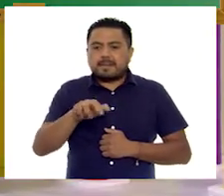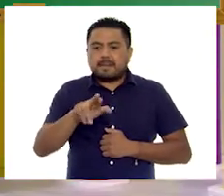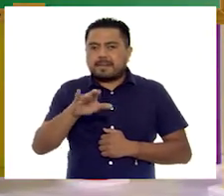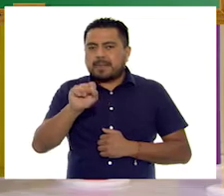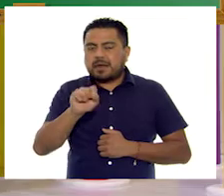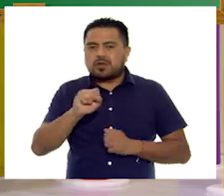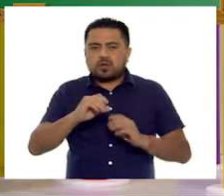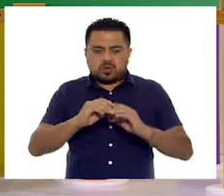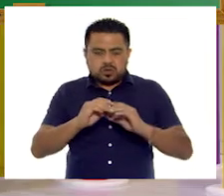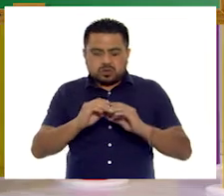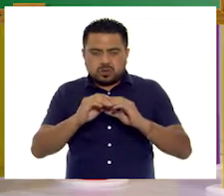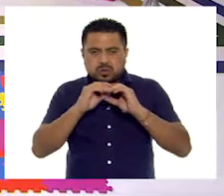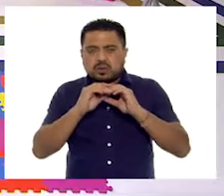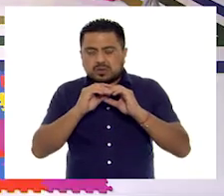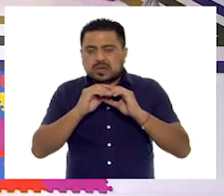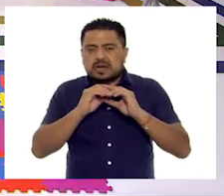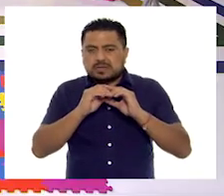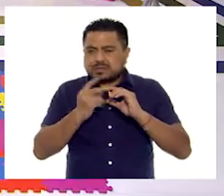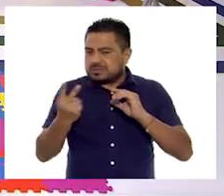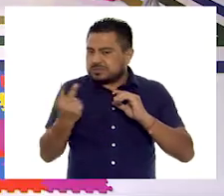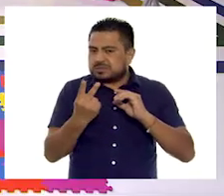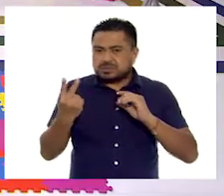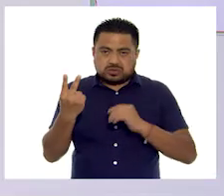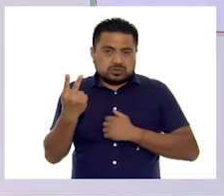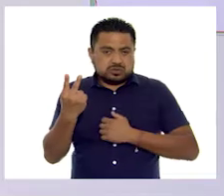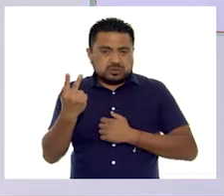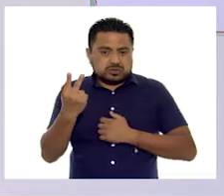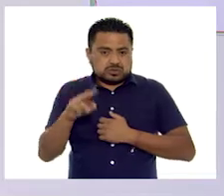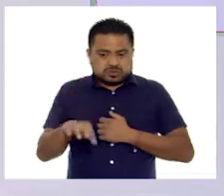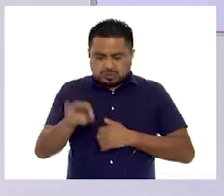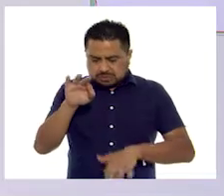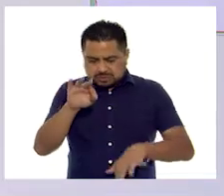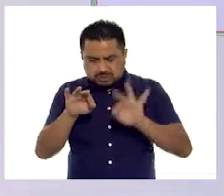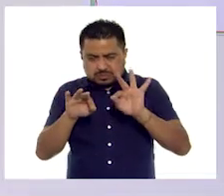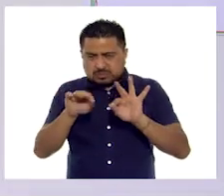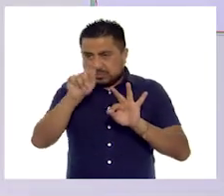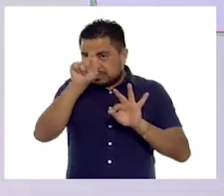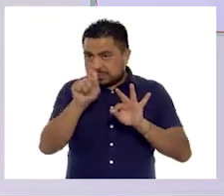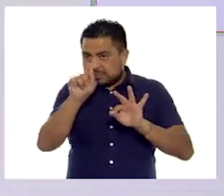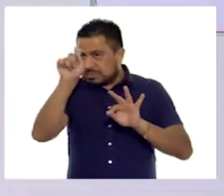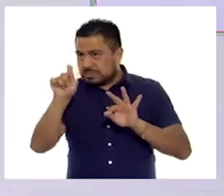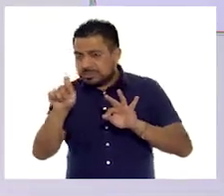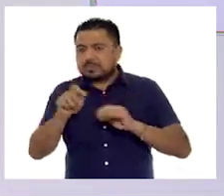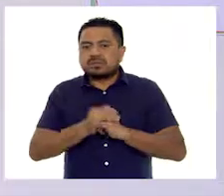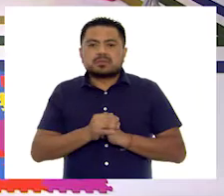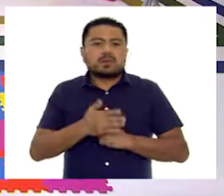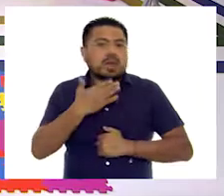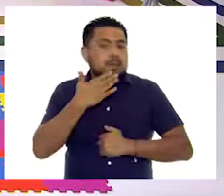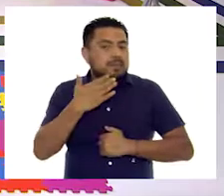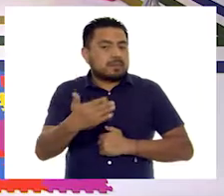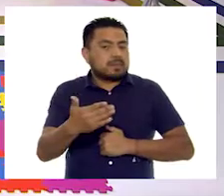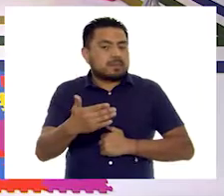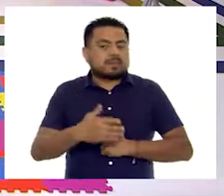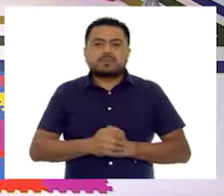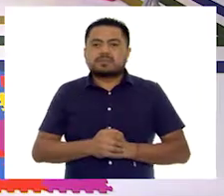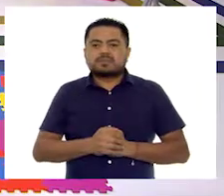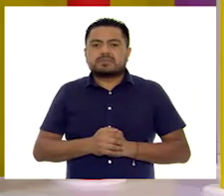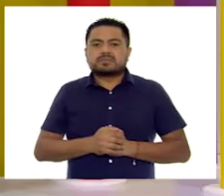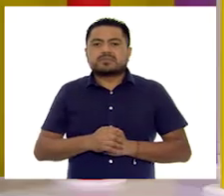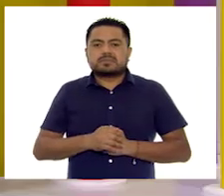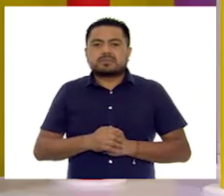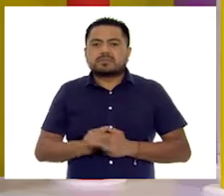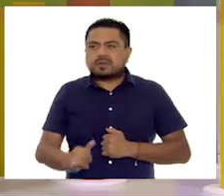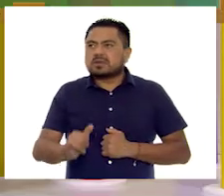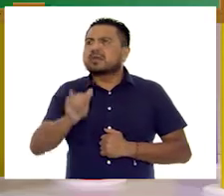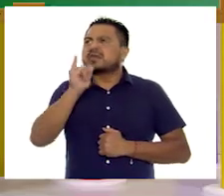torta. Misael y Marcos, torta. Muy bien. Debe